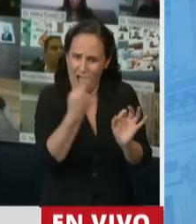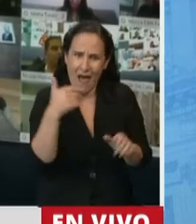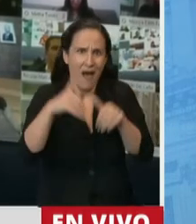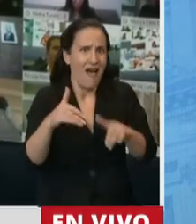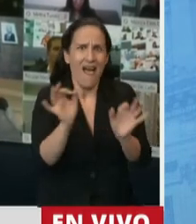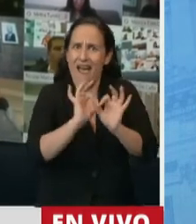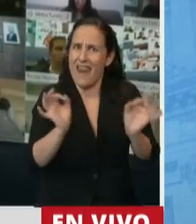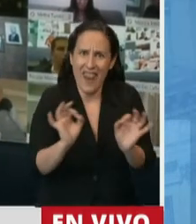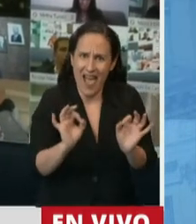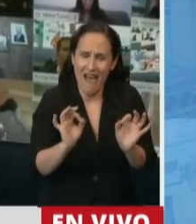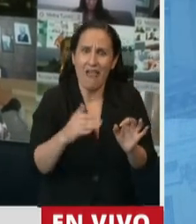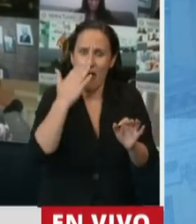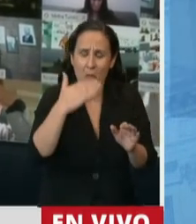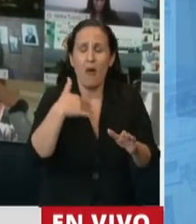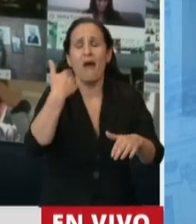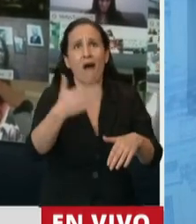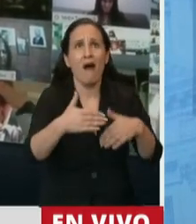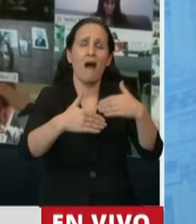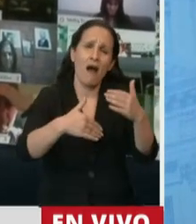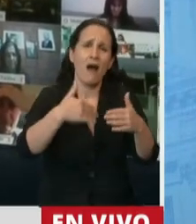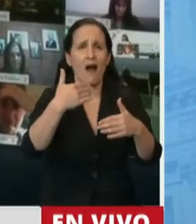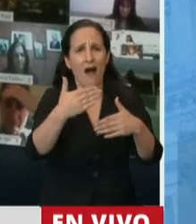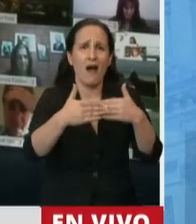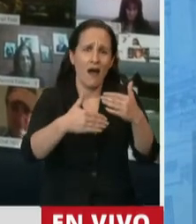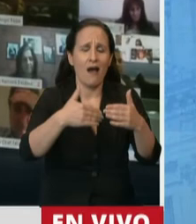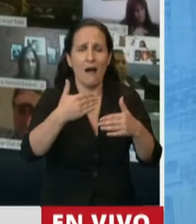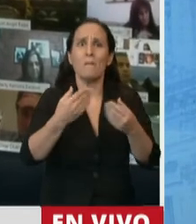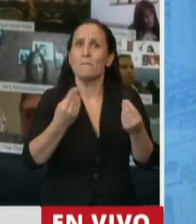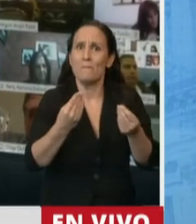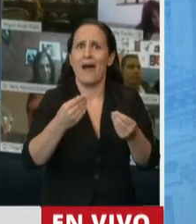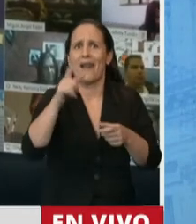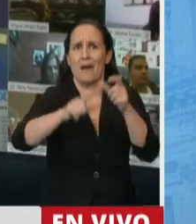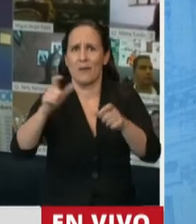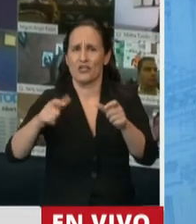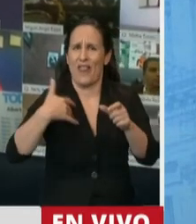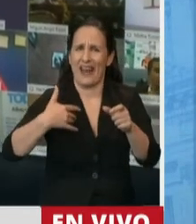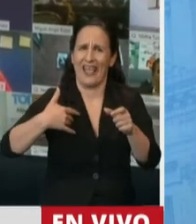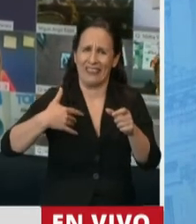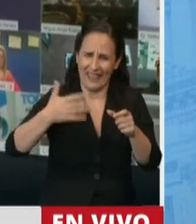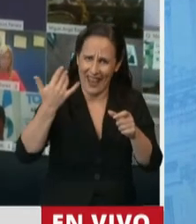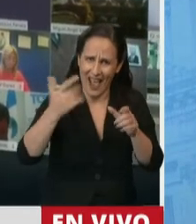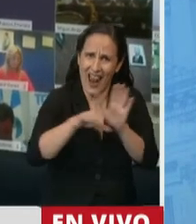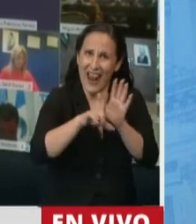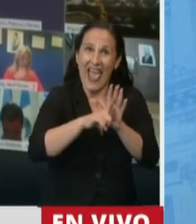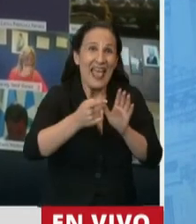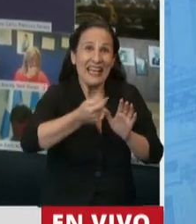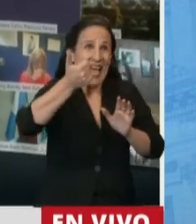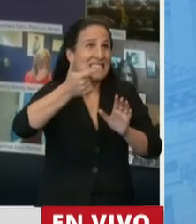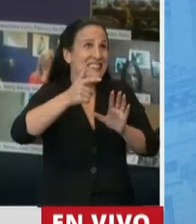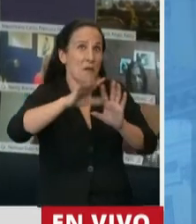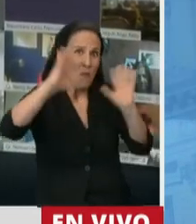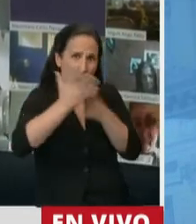hoy acá y después trabajamos para que finalmente los argentinos y argentinas tengamos una ley casi única en el mundo